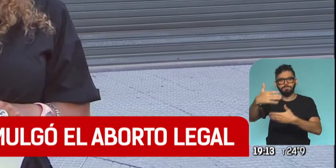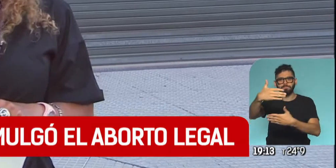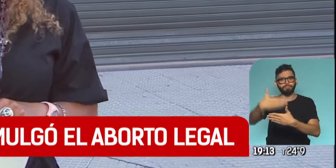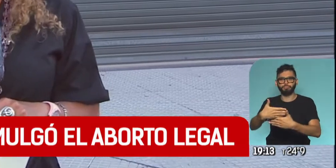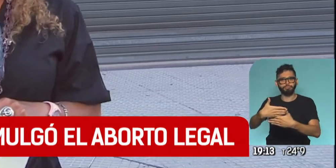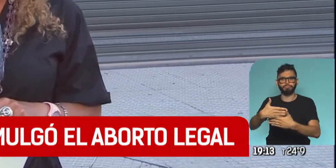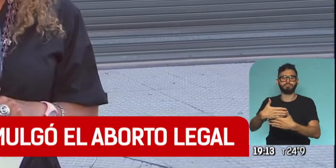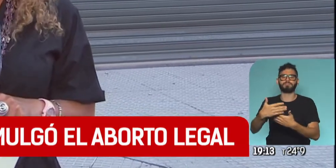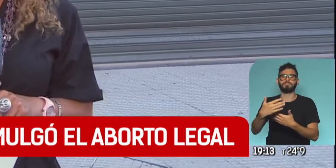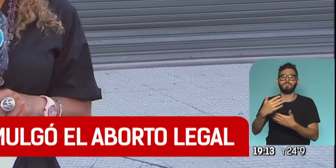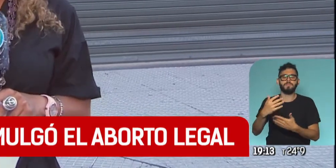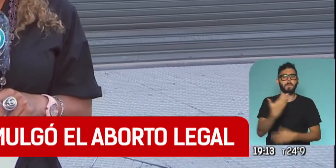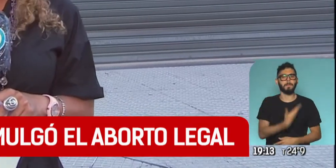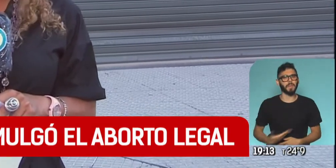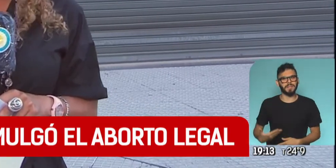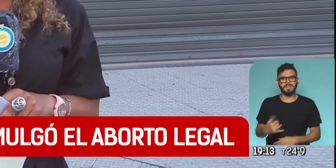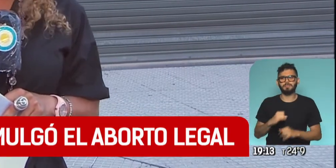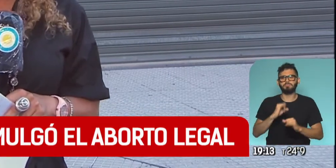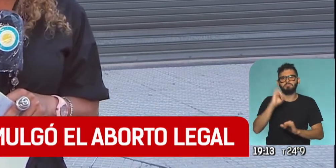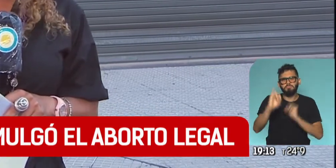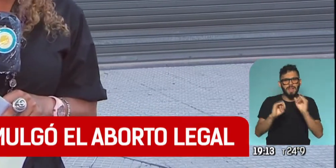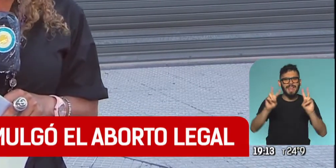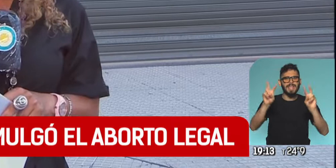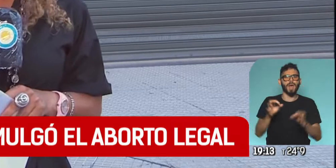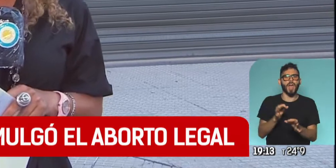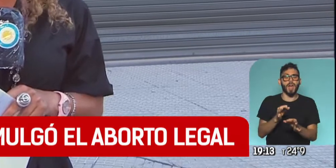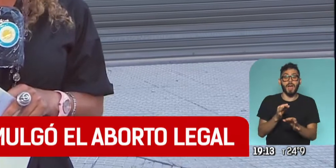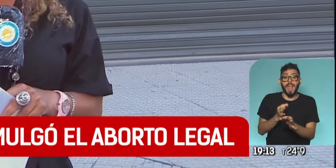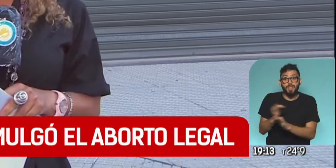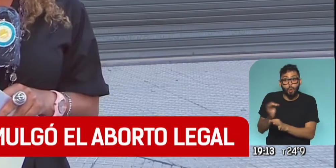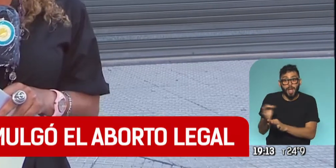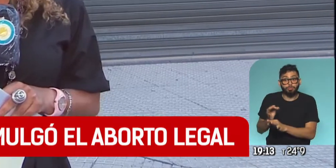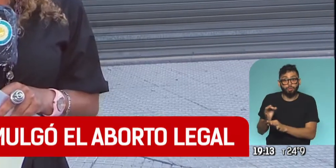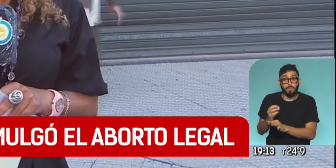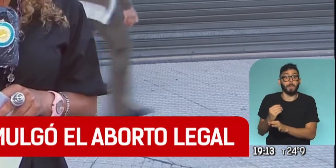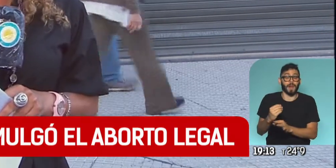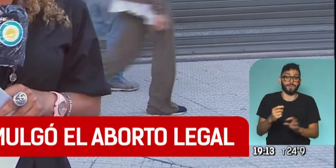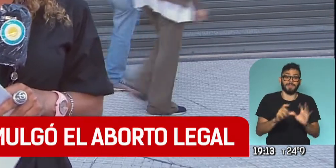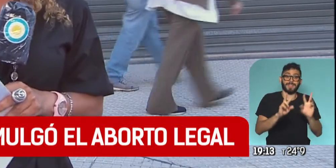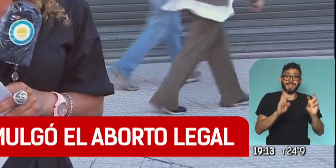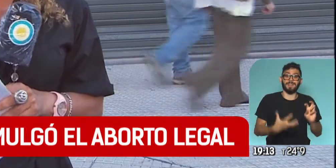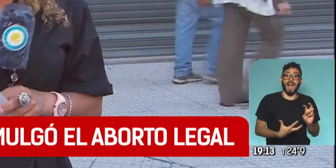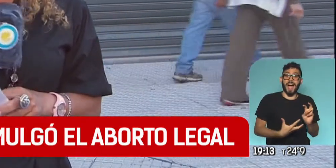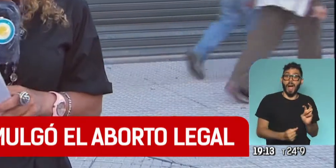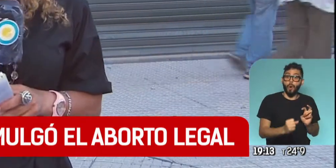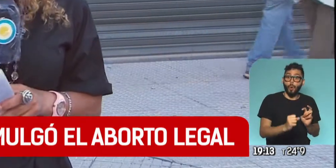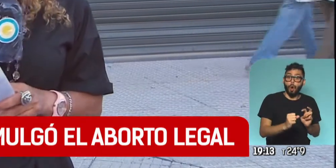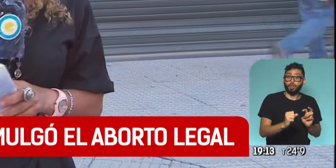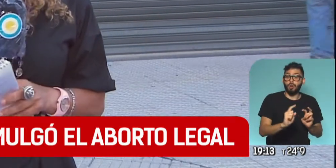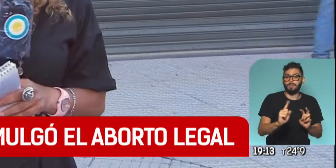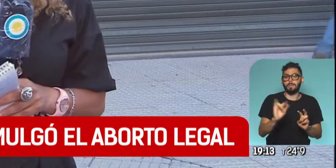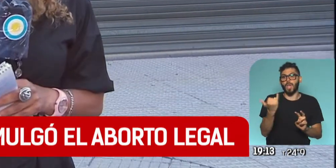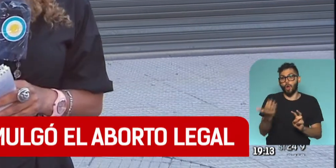mucho hincapié en lo que tiene que ver con la educación para no llegar a este tema del aborto, a la interrupción